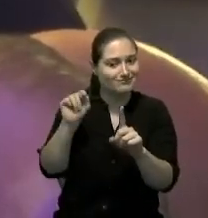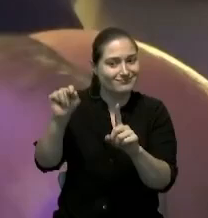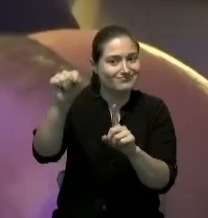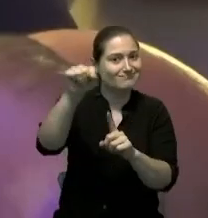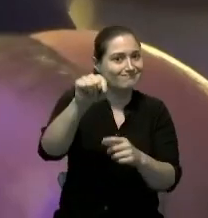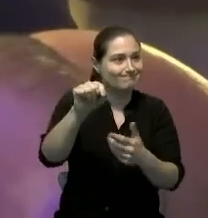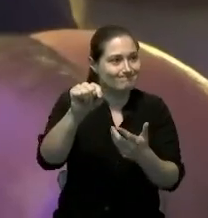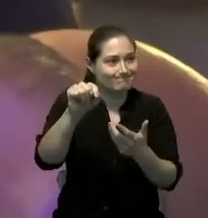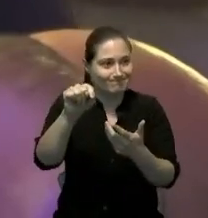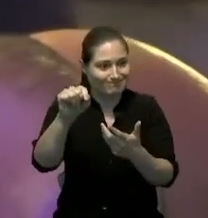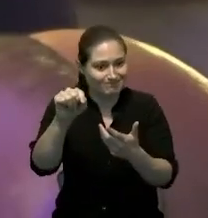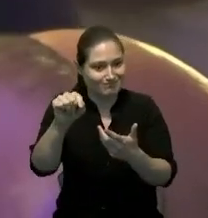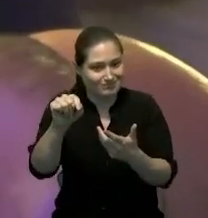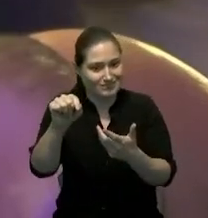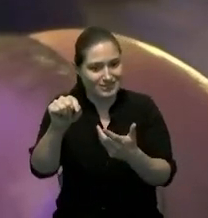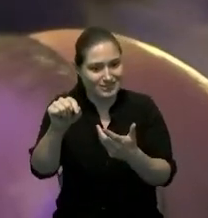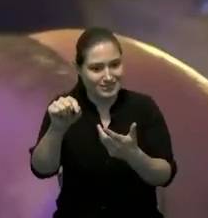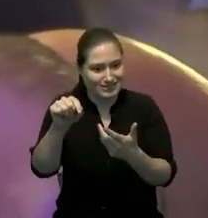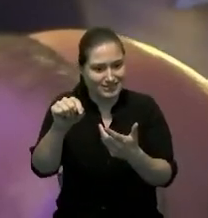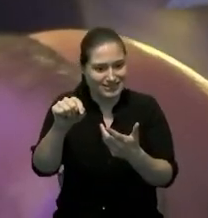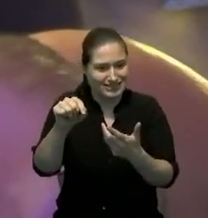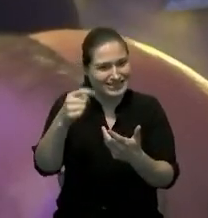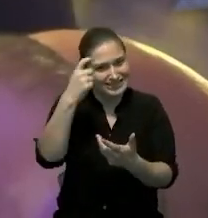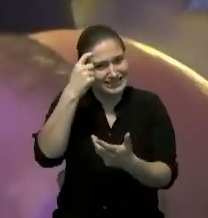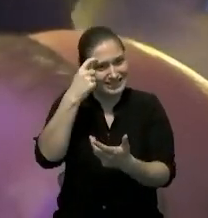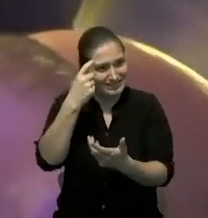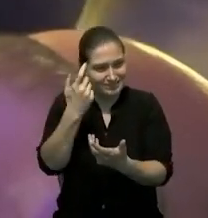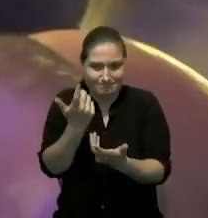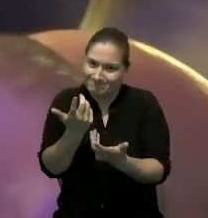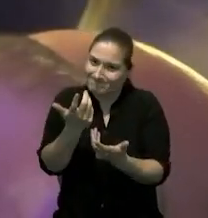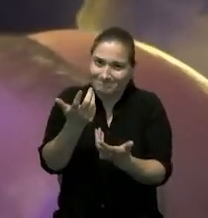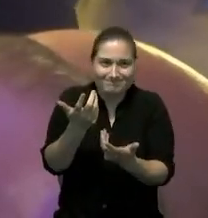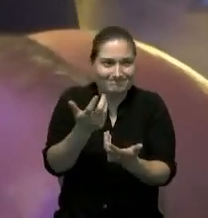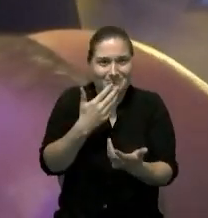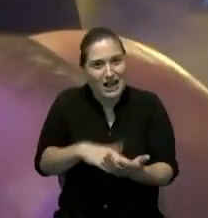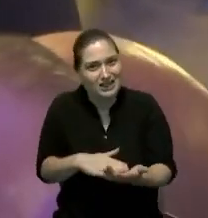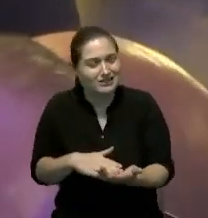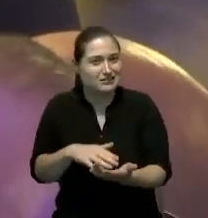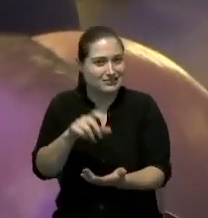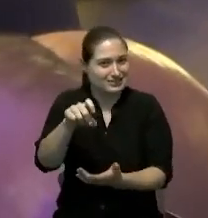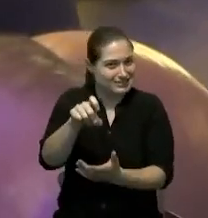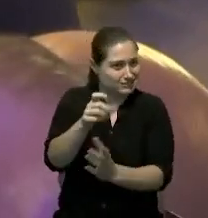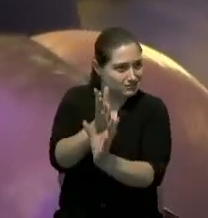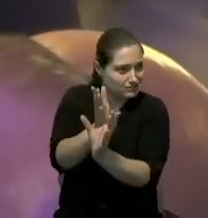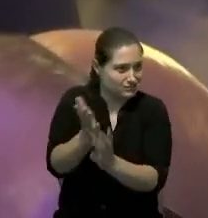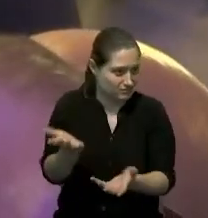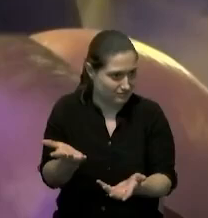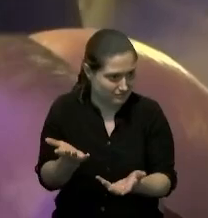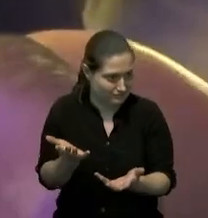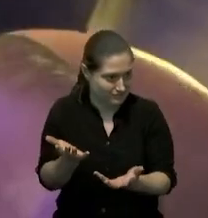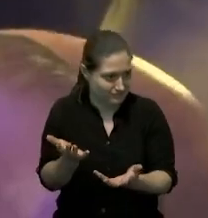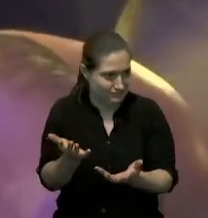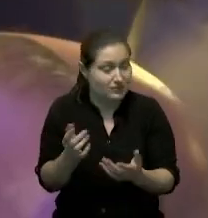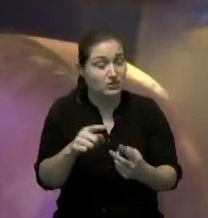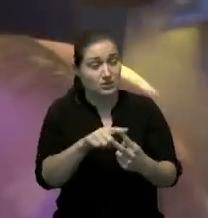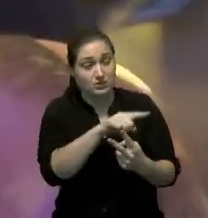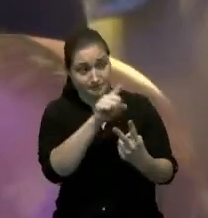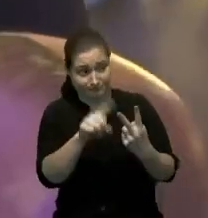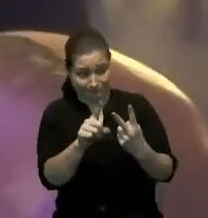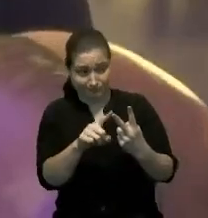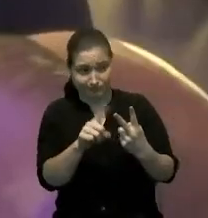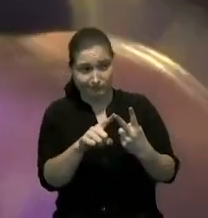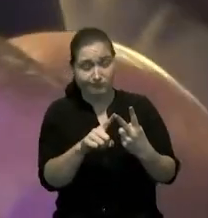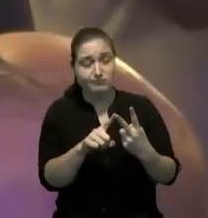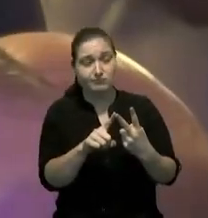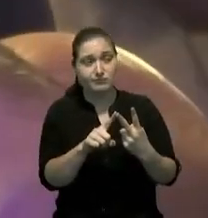muy mal con muchas necesidades y también la otra preocupación es sobre el caso